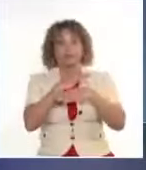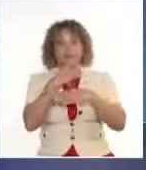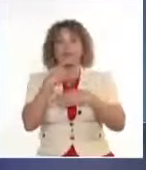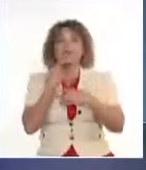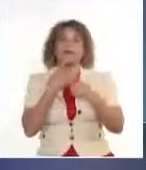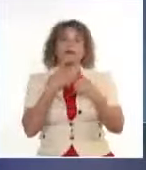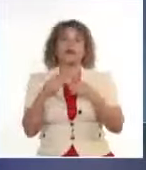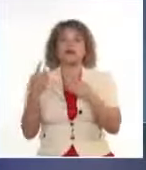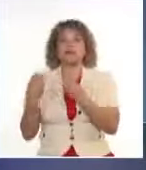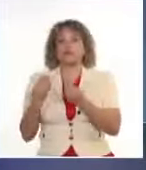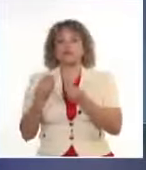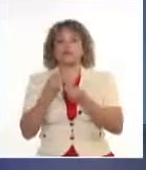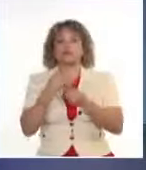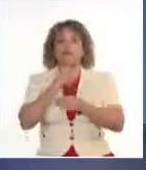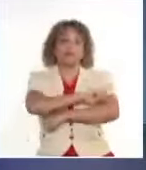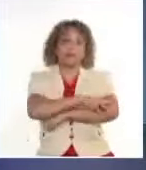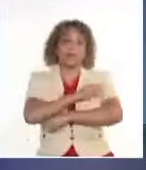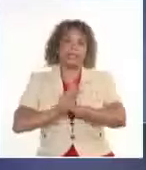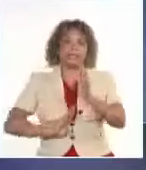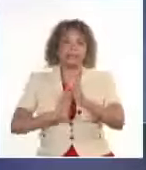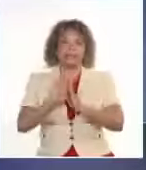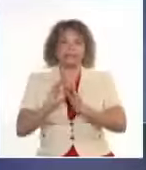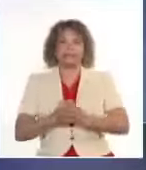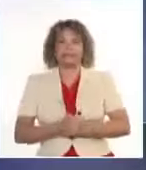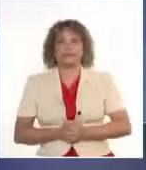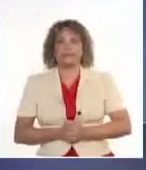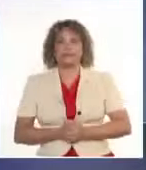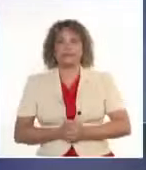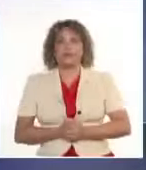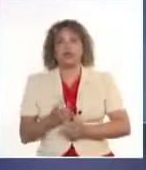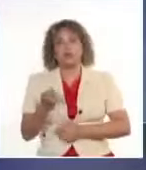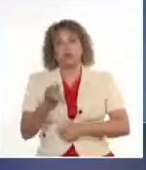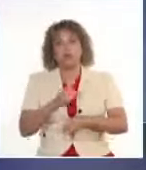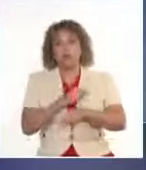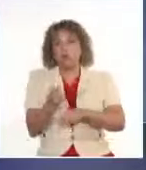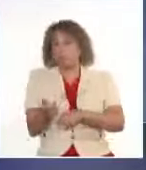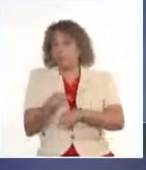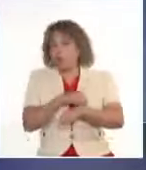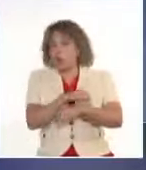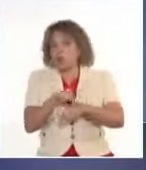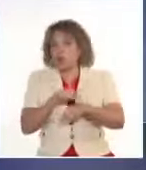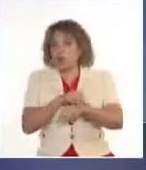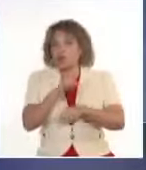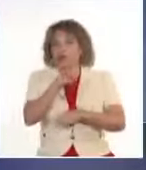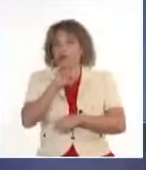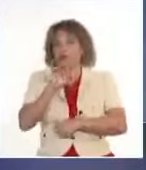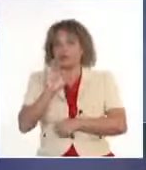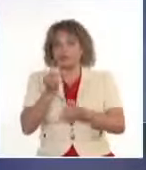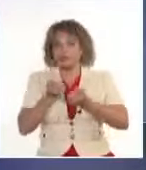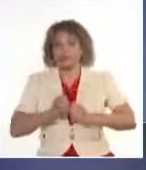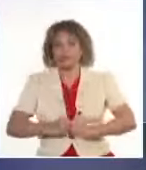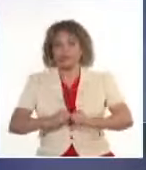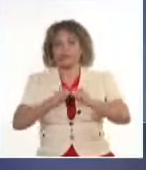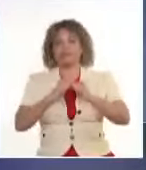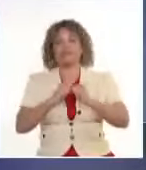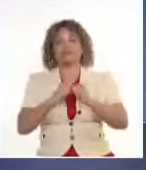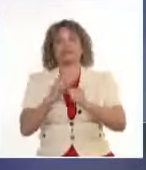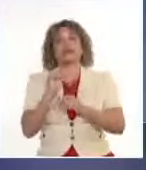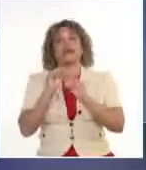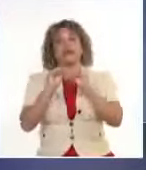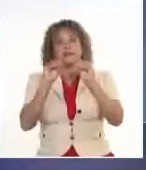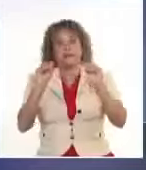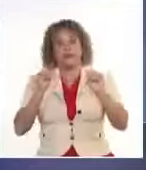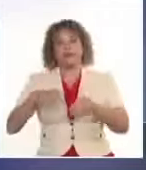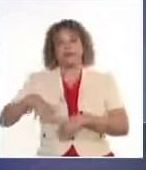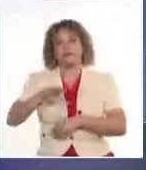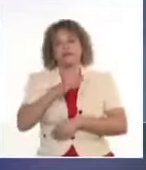países desarrollados. Es por eso que a solo horas del aniversario 98 de su natalicio, evocamos con especial cariño